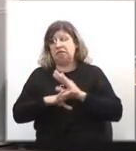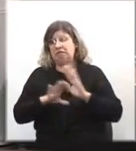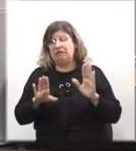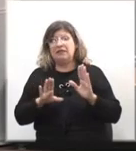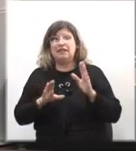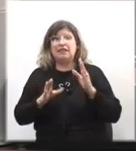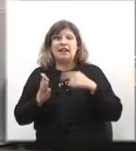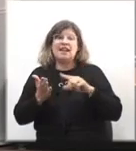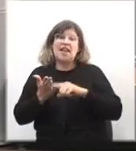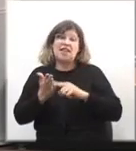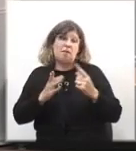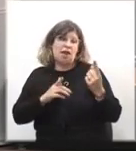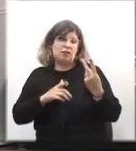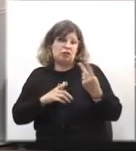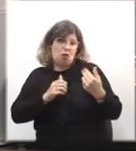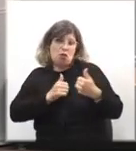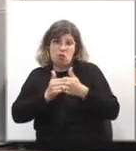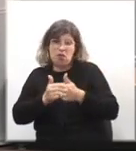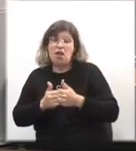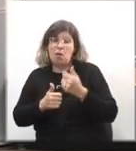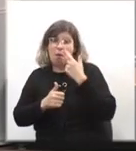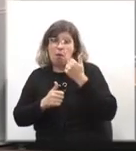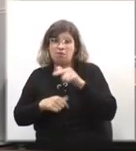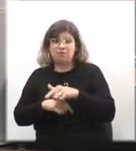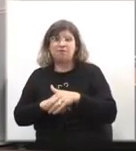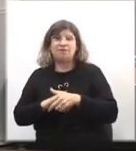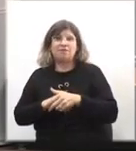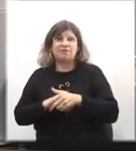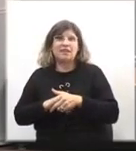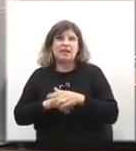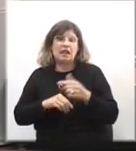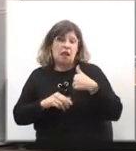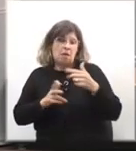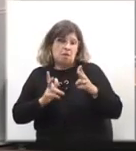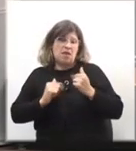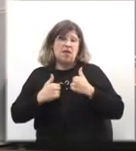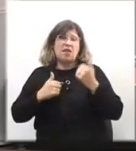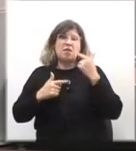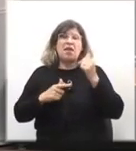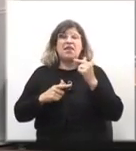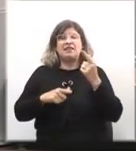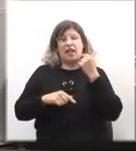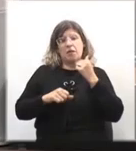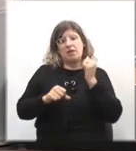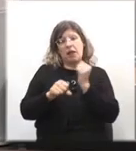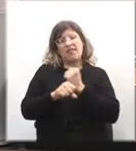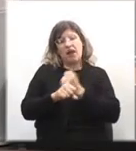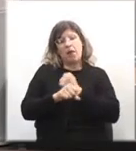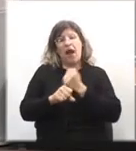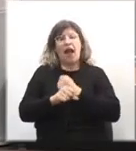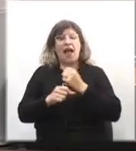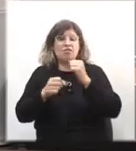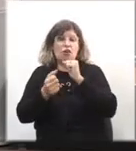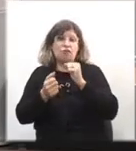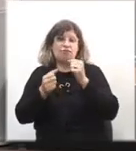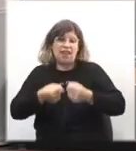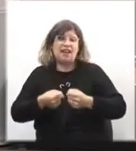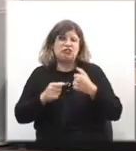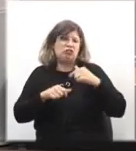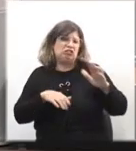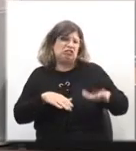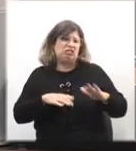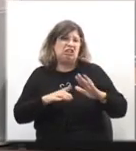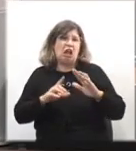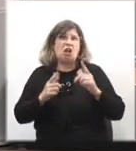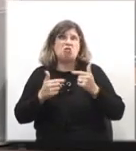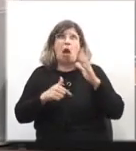veíamos juntos a nuestro padre. A mí me decían que mi padre estaba trabajando en el penal. Yo era muy chica y no tengo recuerdos.